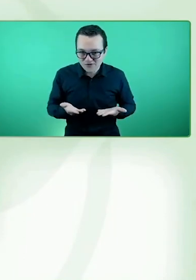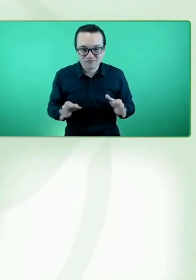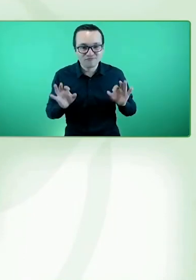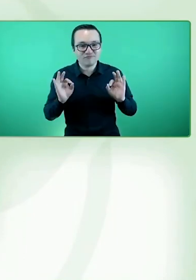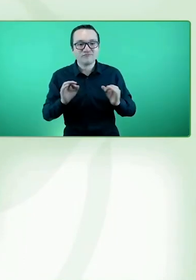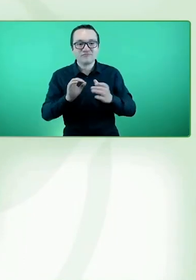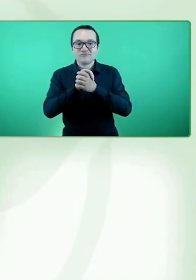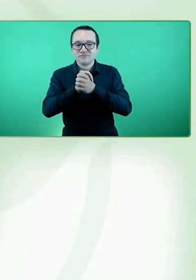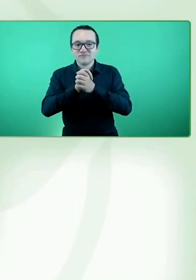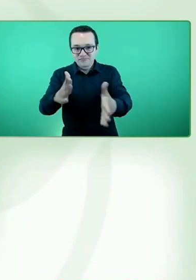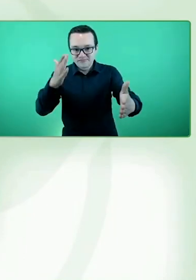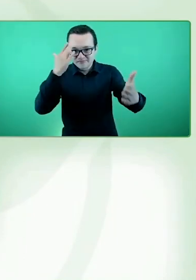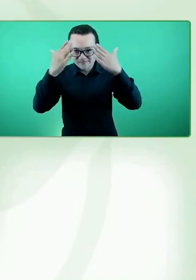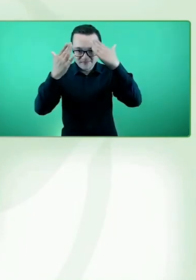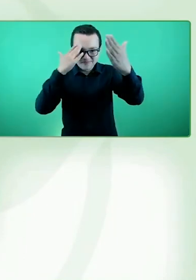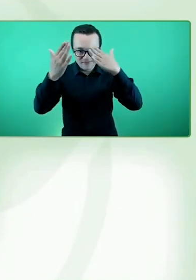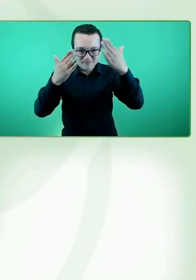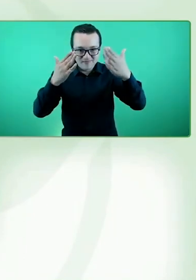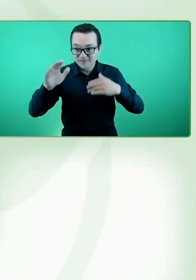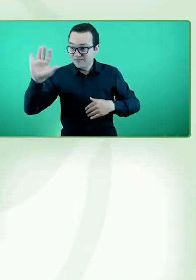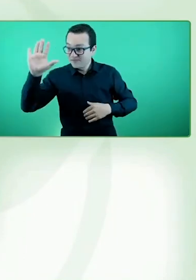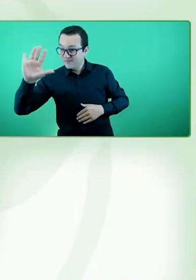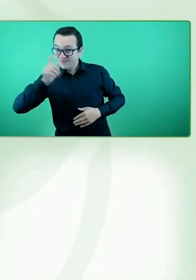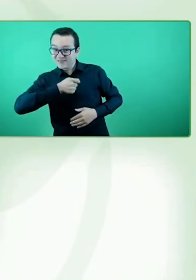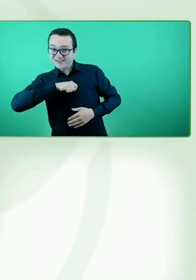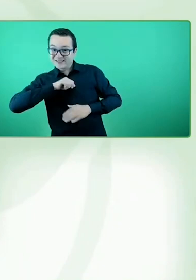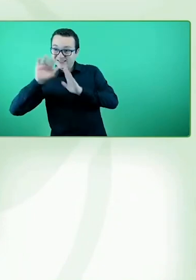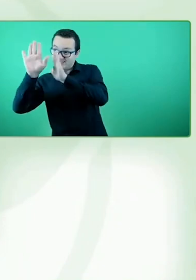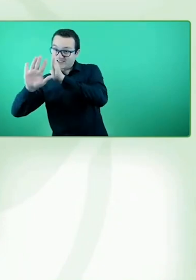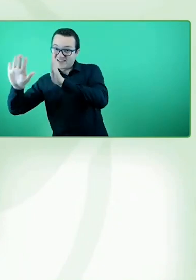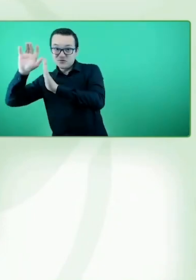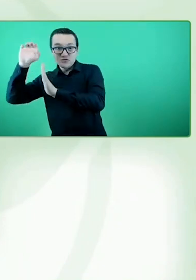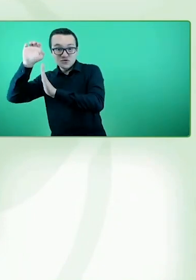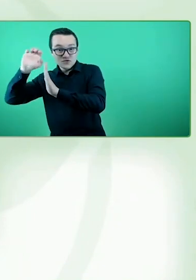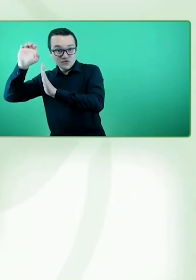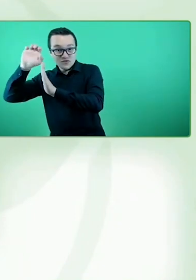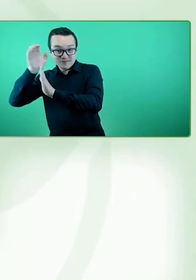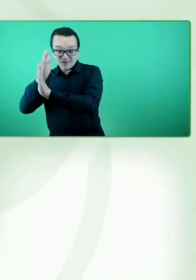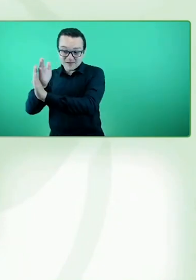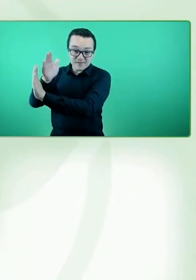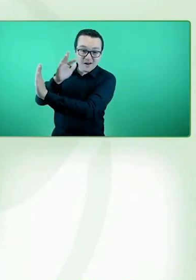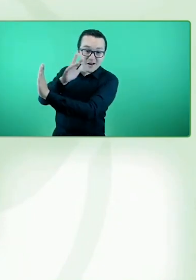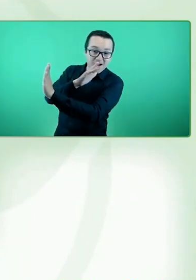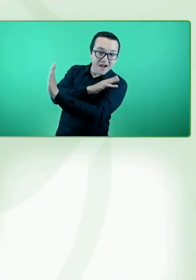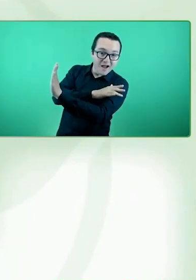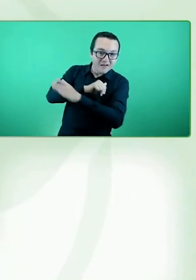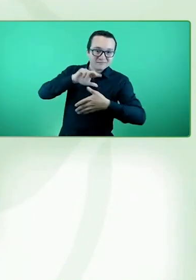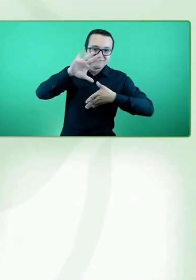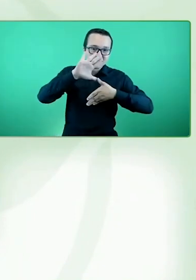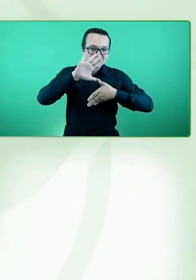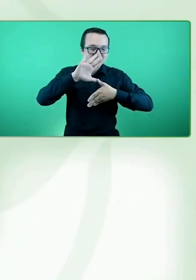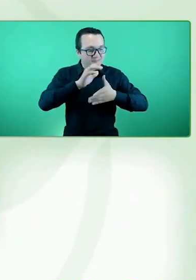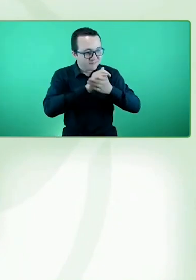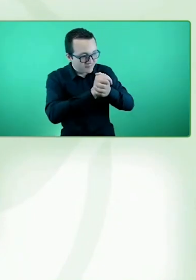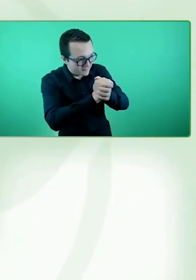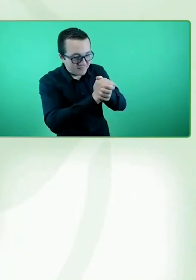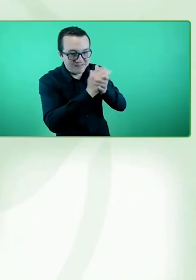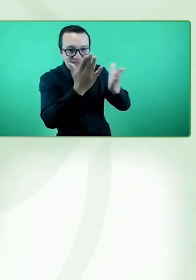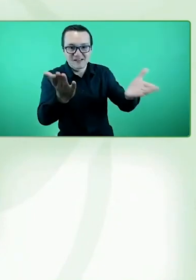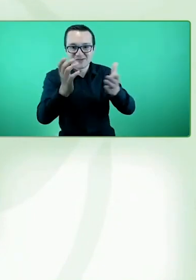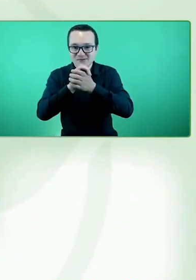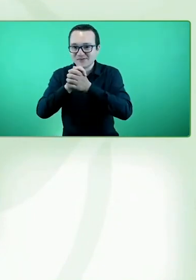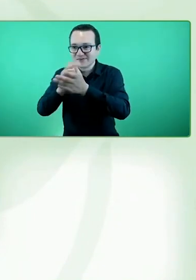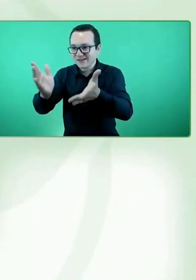Atlántico, para quienes están aquí presentes, pero también, como decía Natia, para quienes nos acompañan de manera